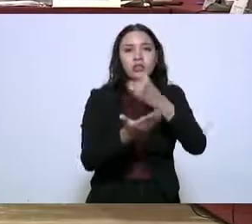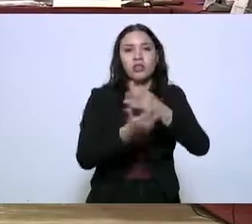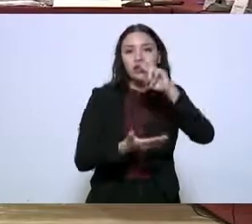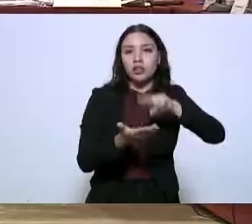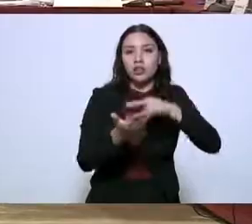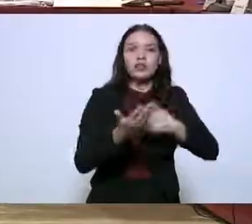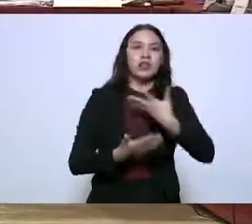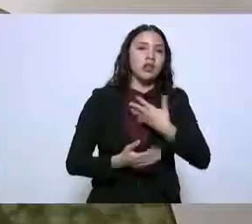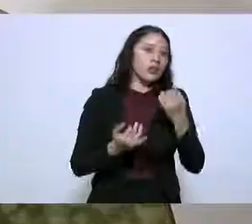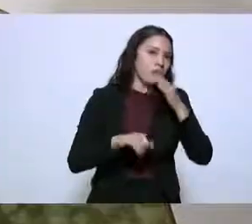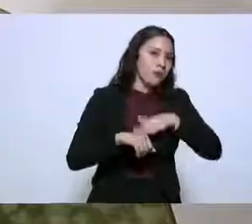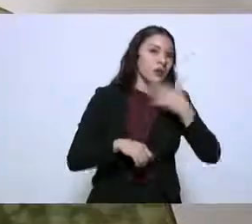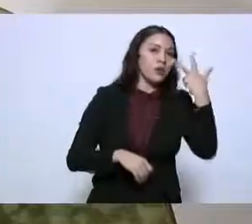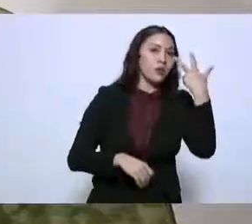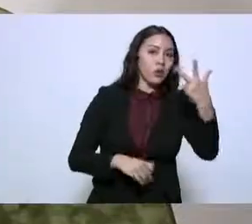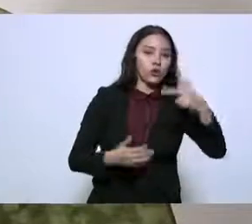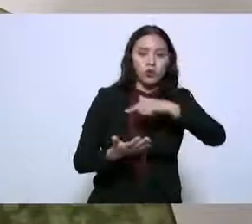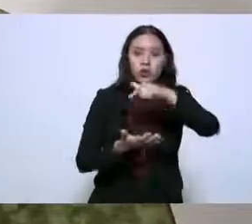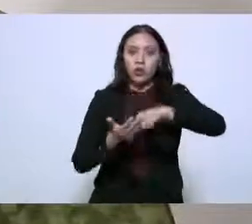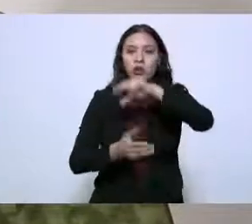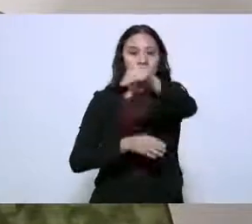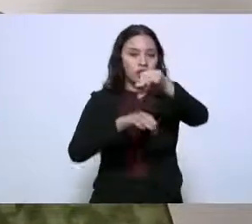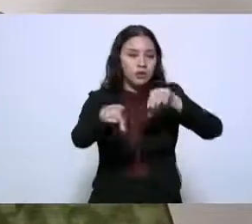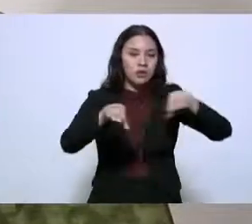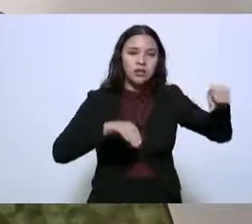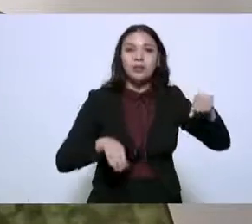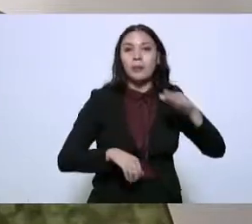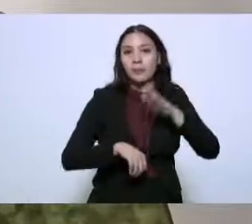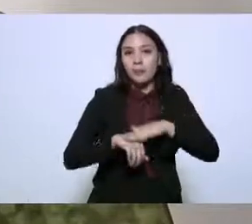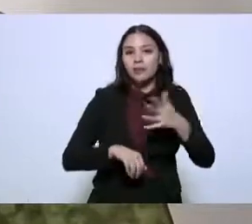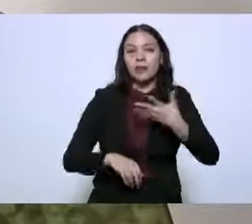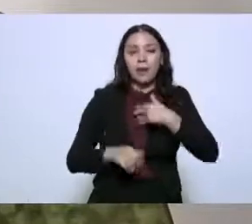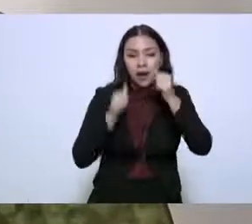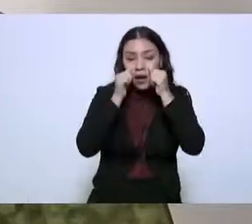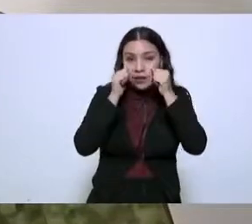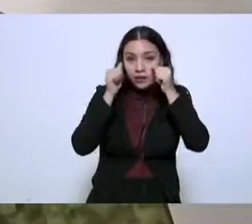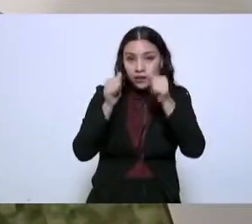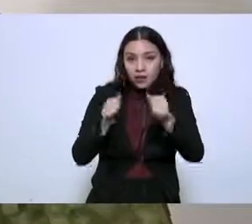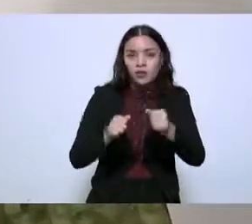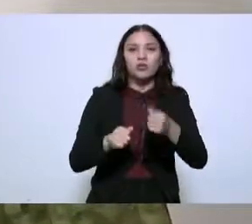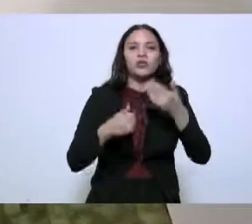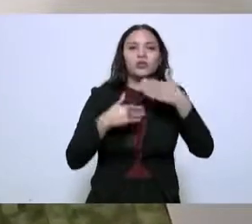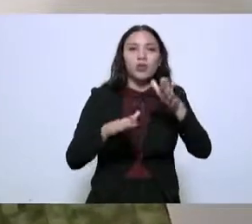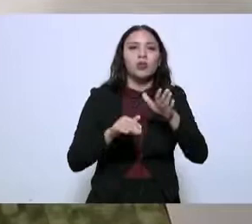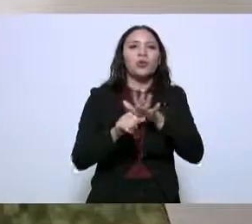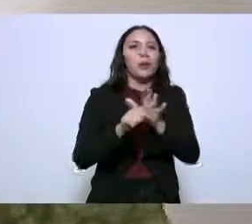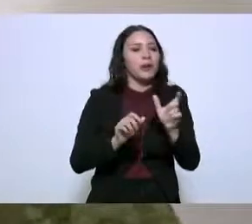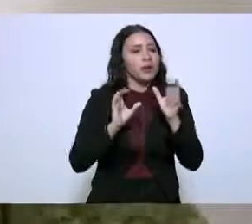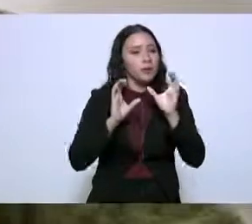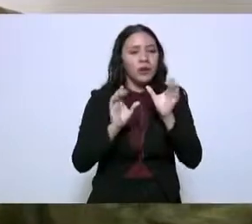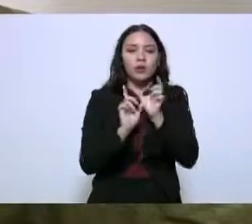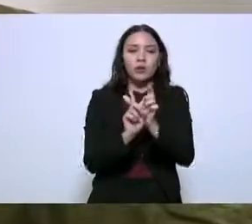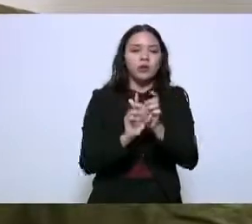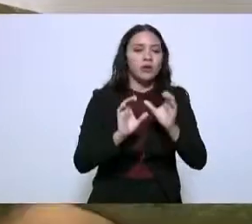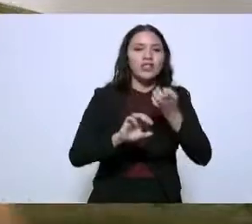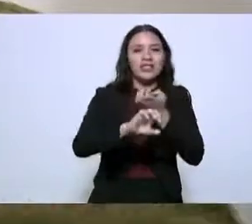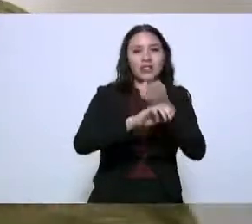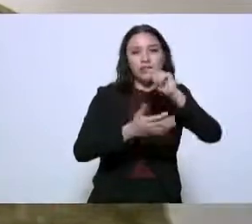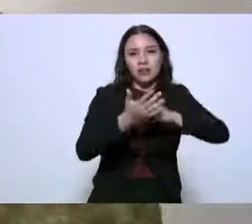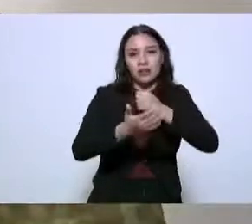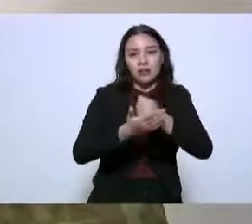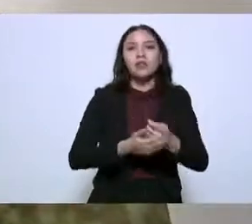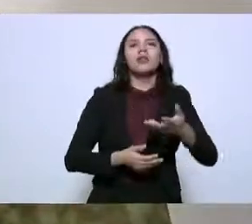coordinaciones regionales que atienden lo que es el ámbito de la seguridad pública en el Estado.